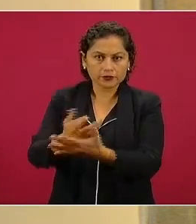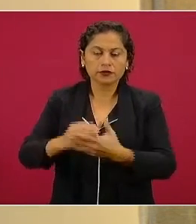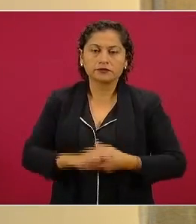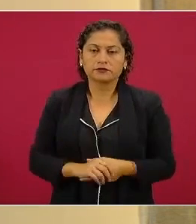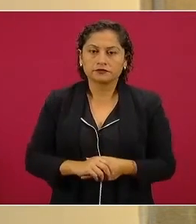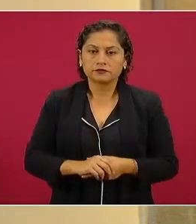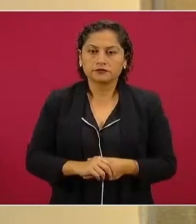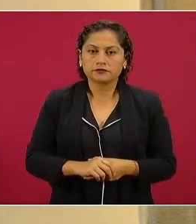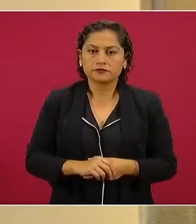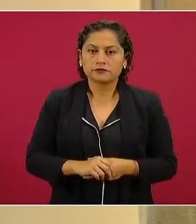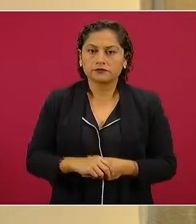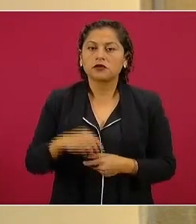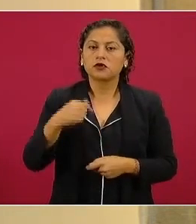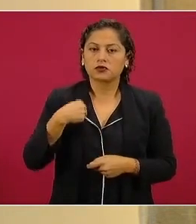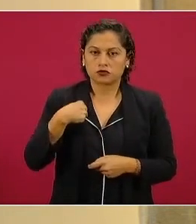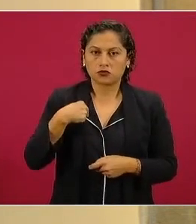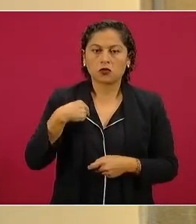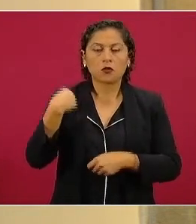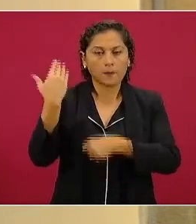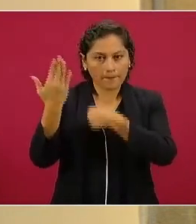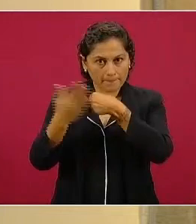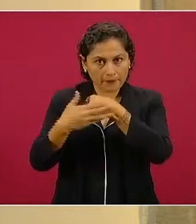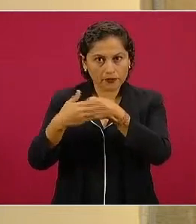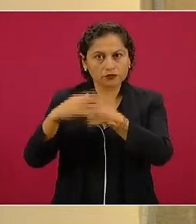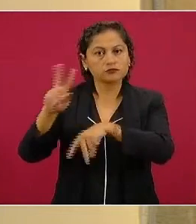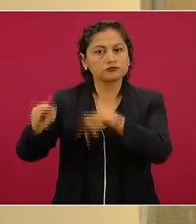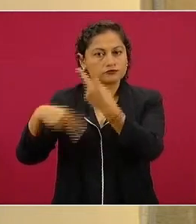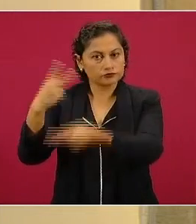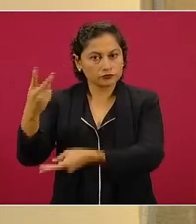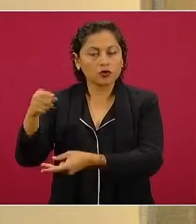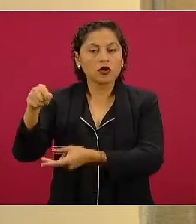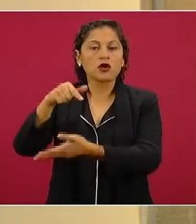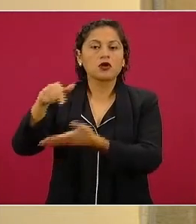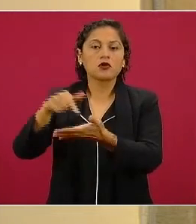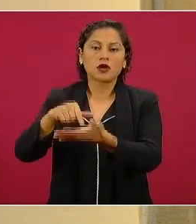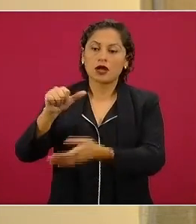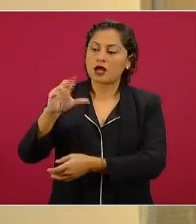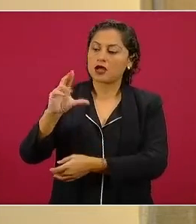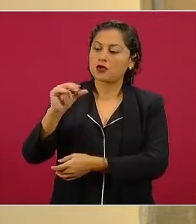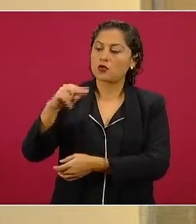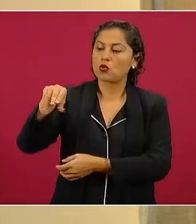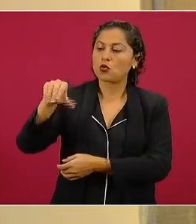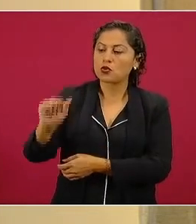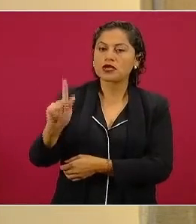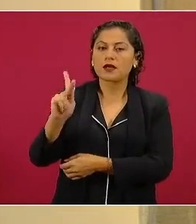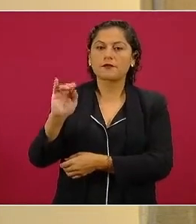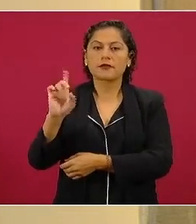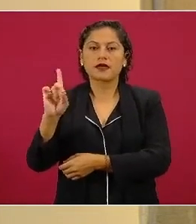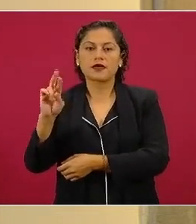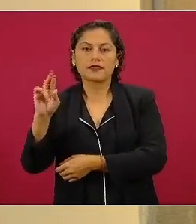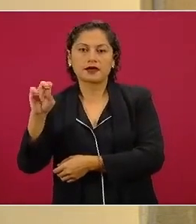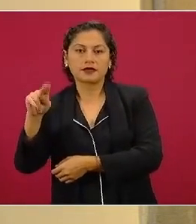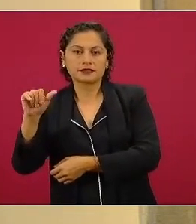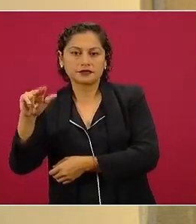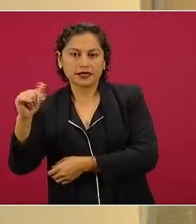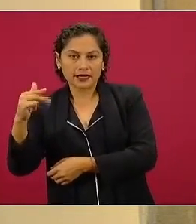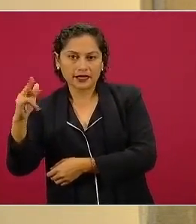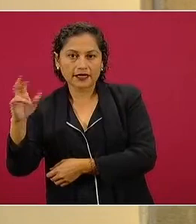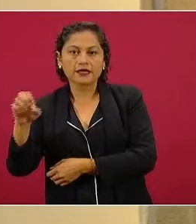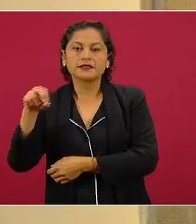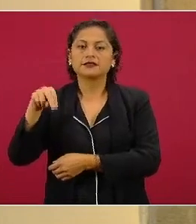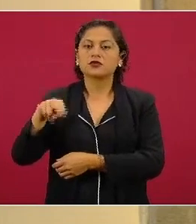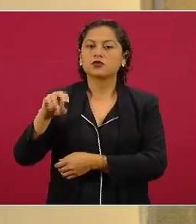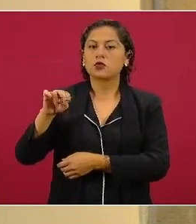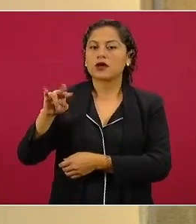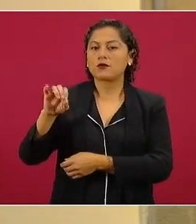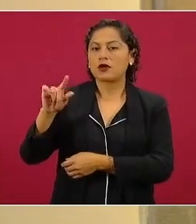Voy a ir a Acuña, Piedras Negras y a Nuevo Laredo. A lo mismo, ya